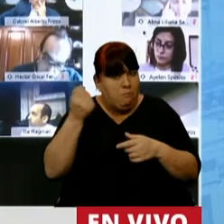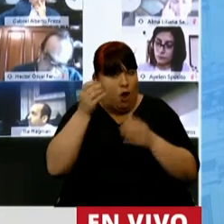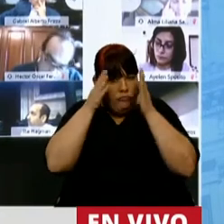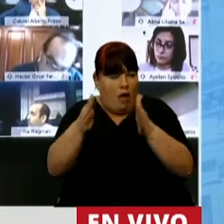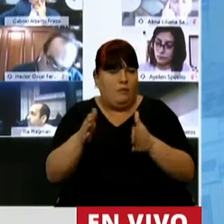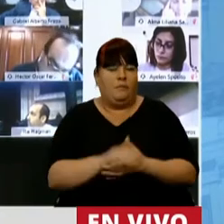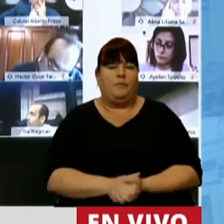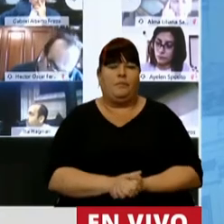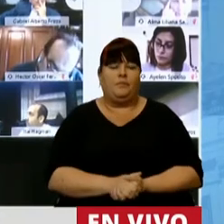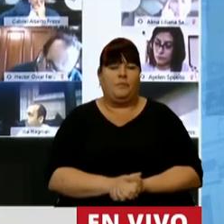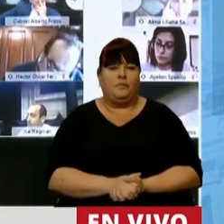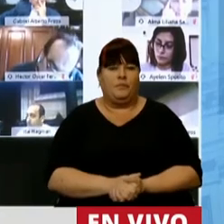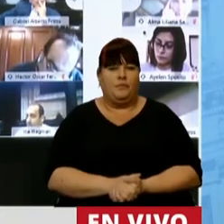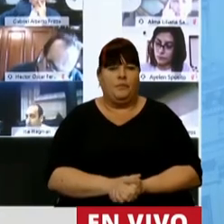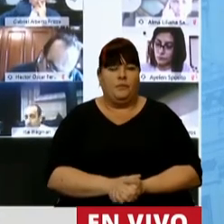sentido